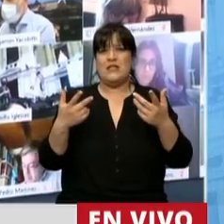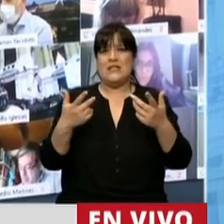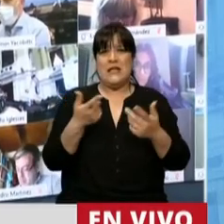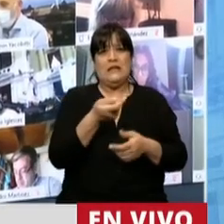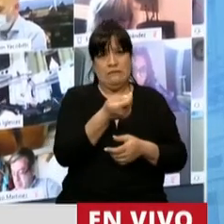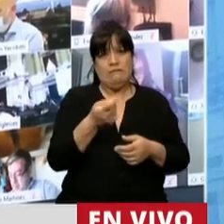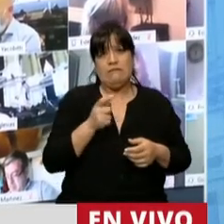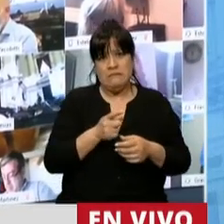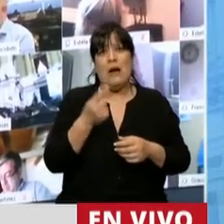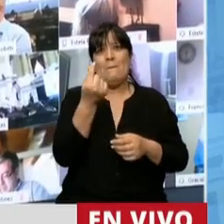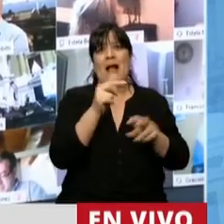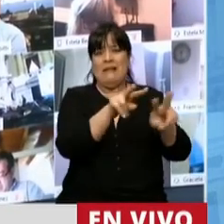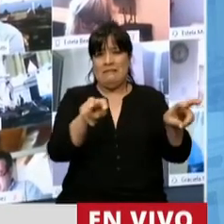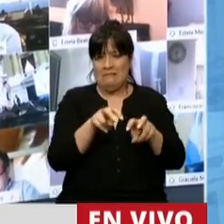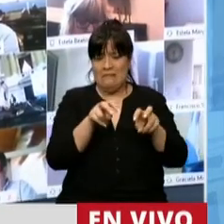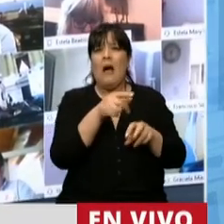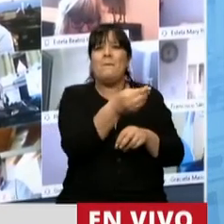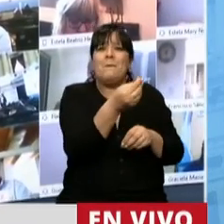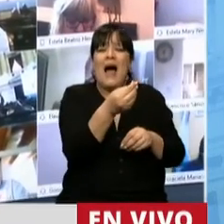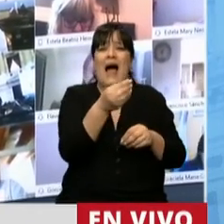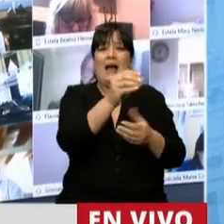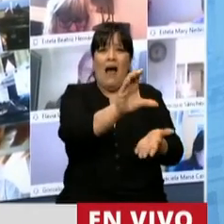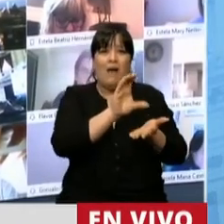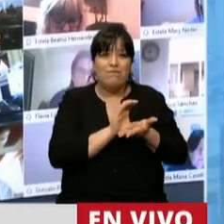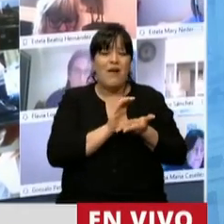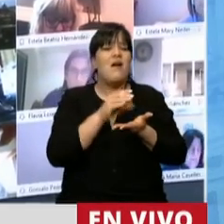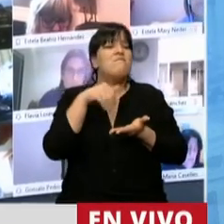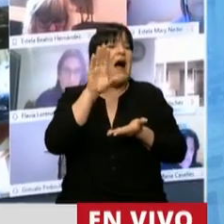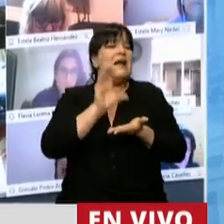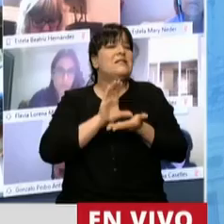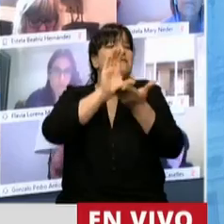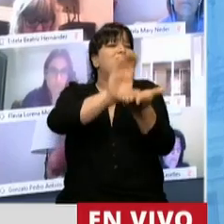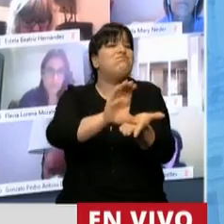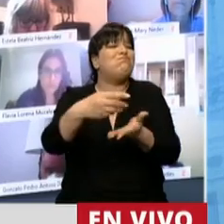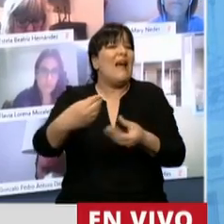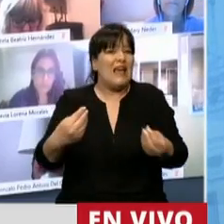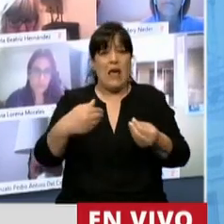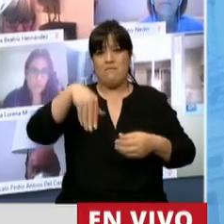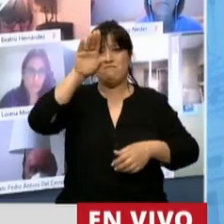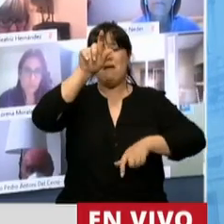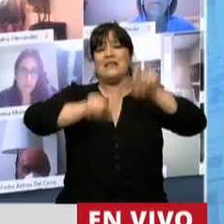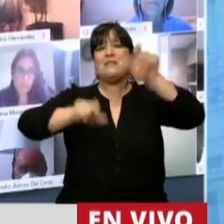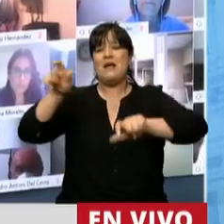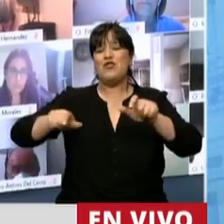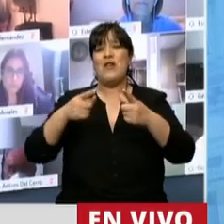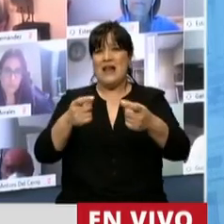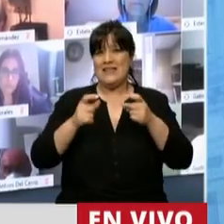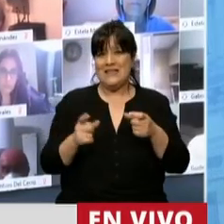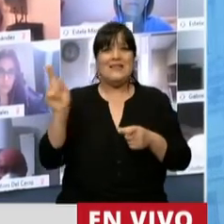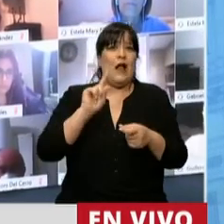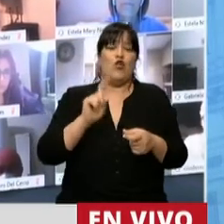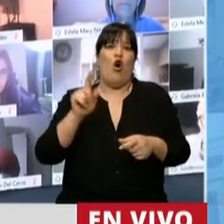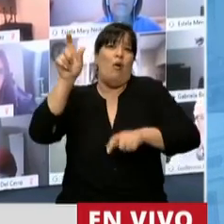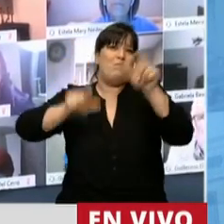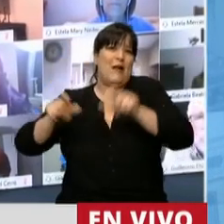como son los recursos fiscales tratando de que ese apoyo vaya fundamentalmente a aquellos que más lo necesitan y no a